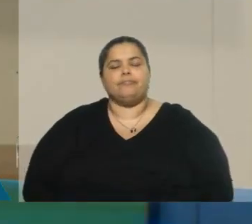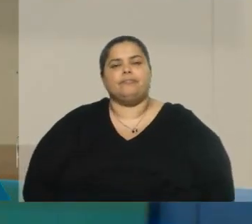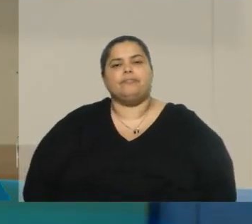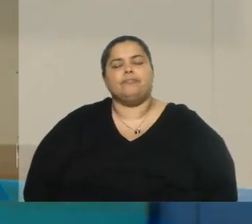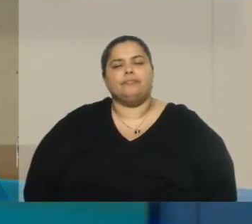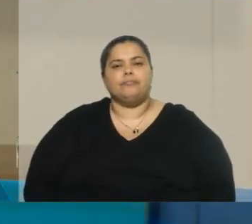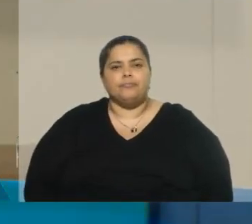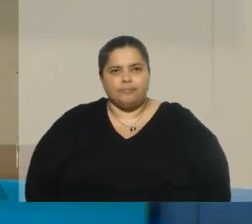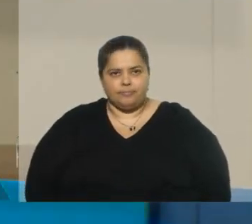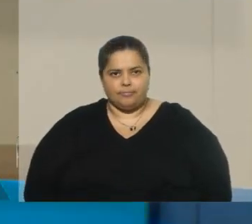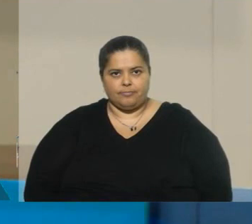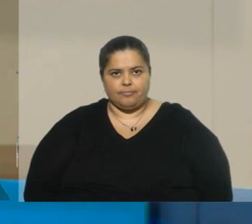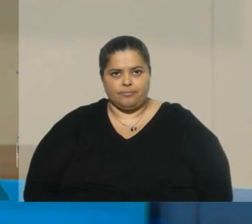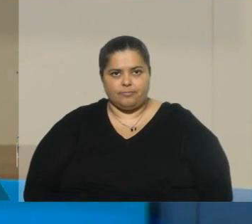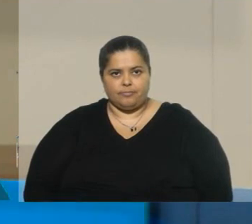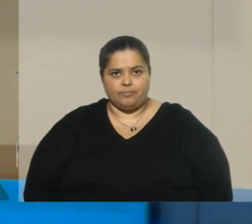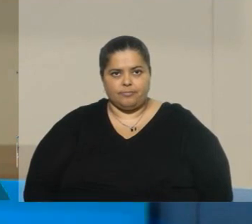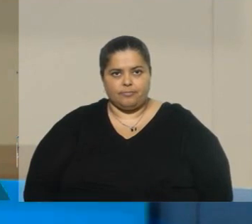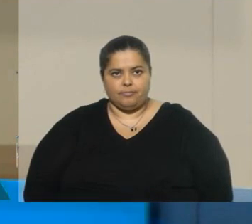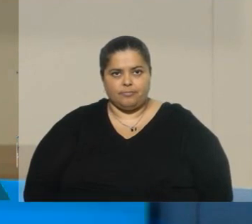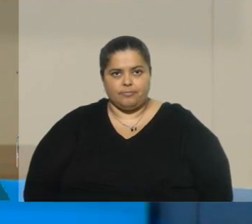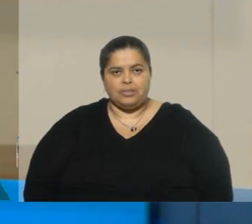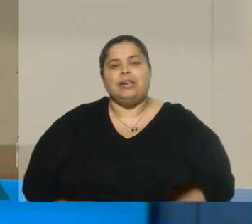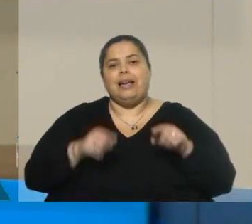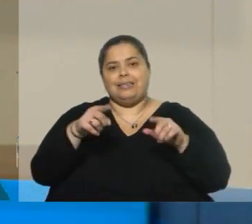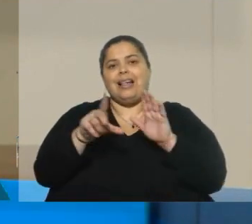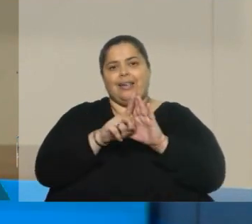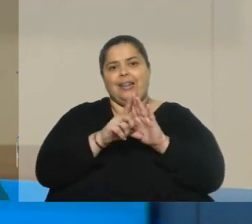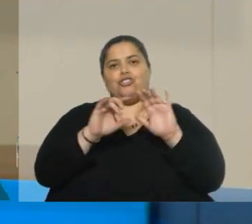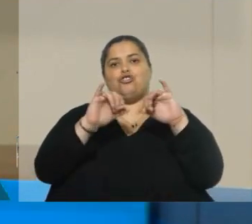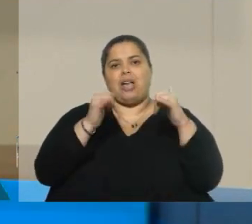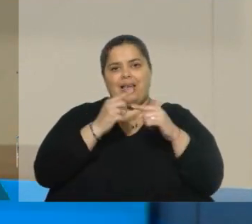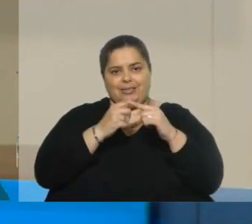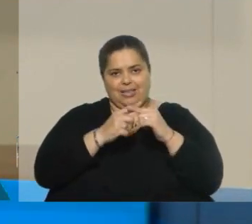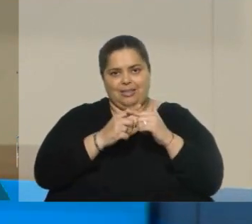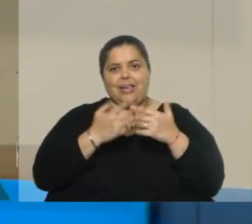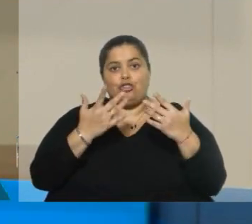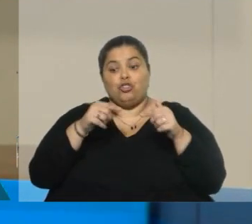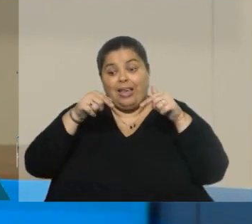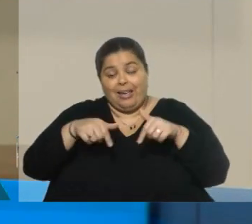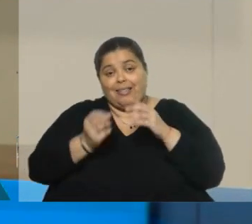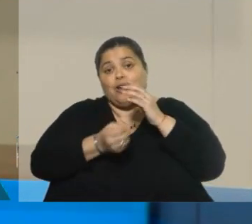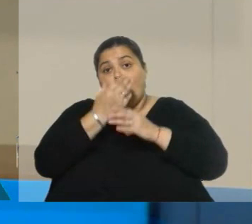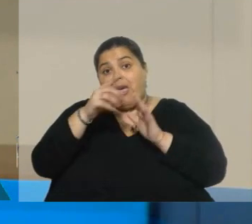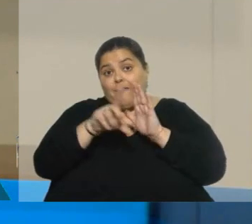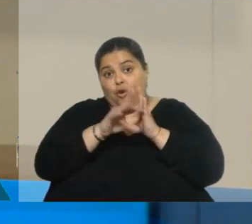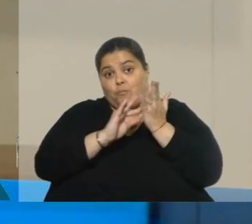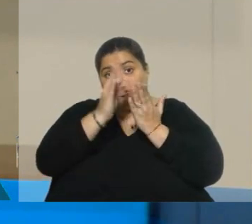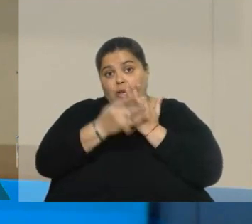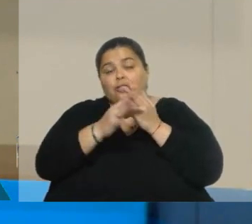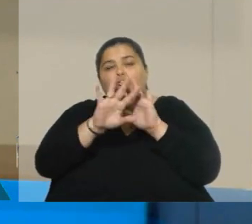La legislación, porque esa legislación ya existe. Entonces, esto sería agregarle algunas,